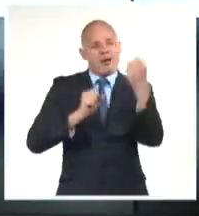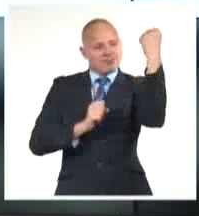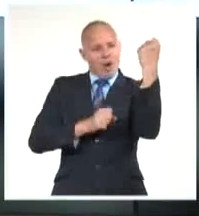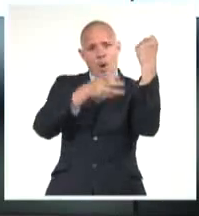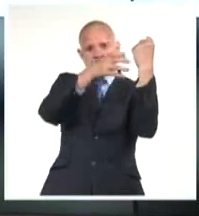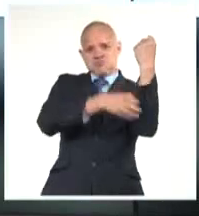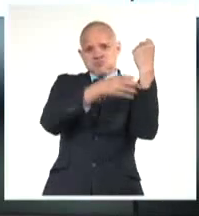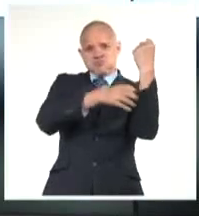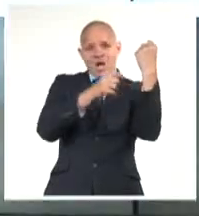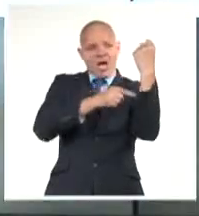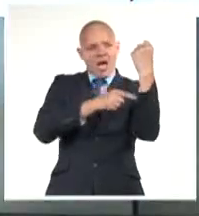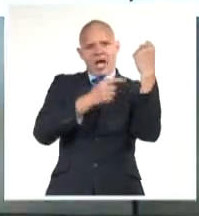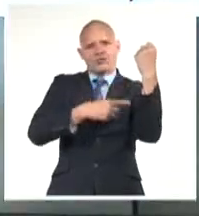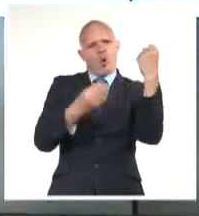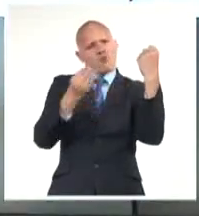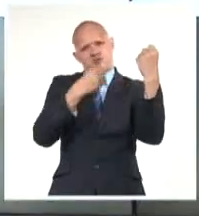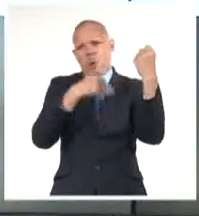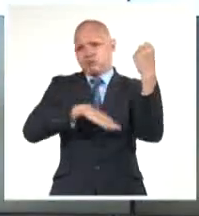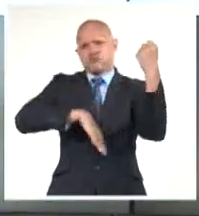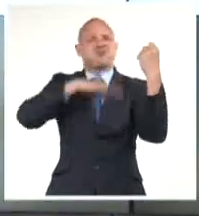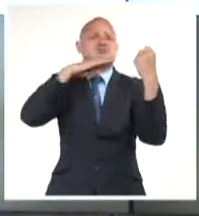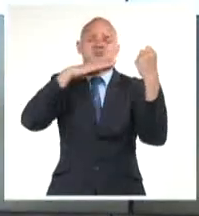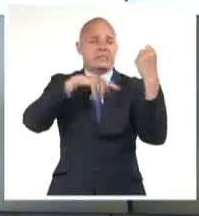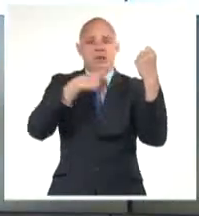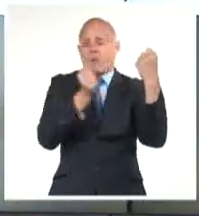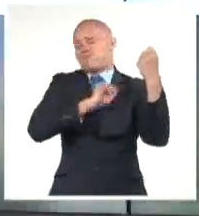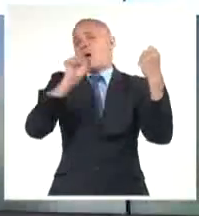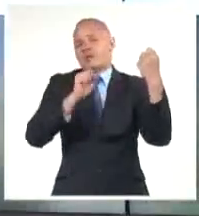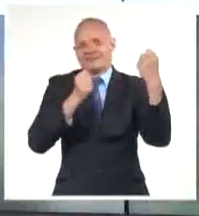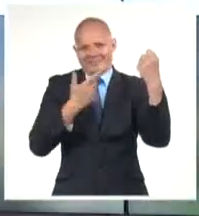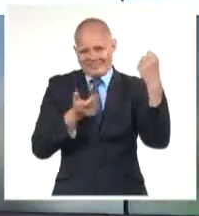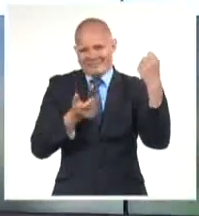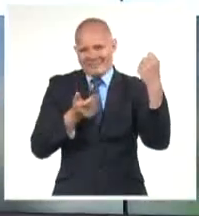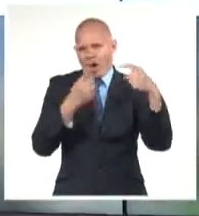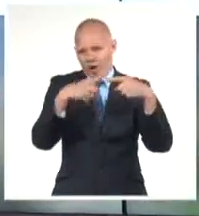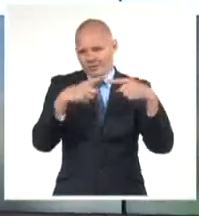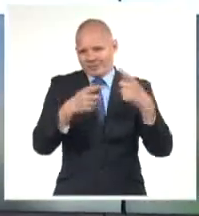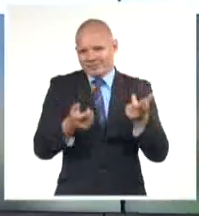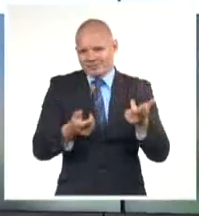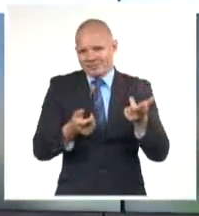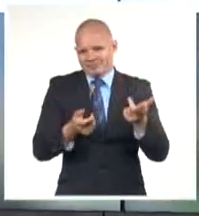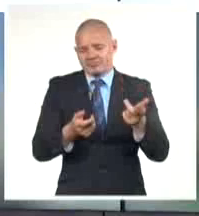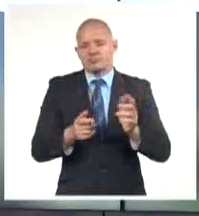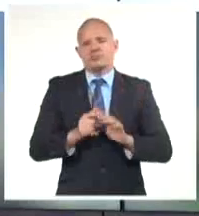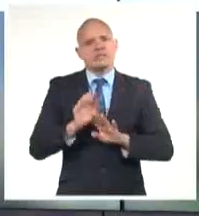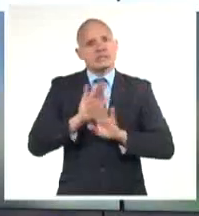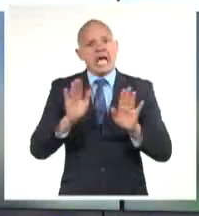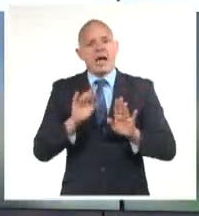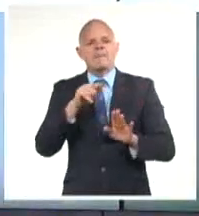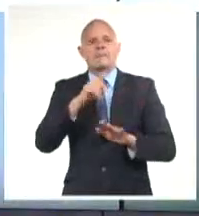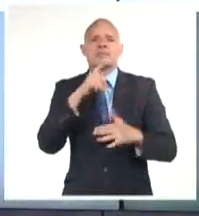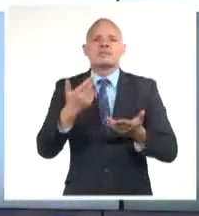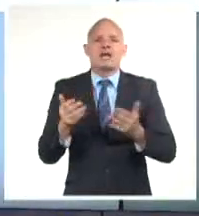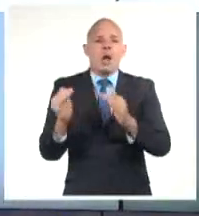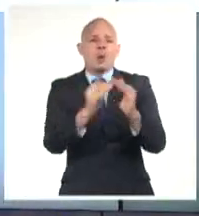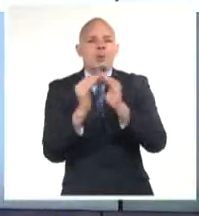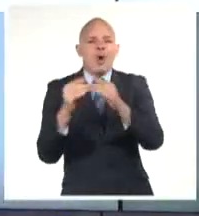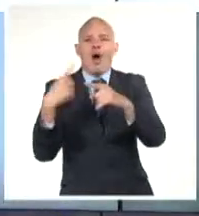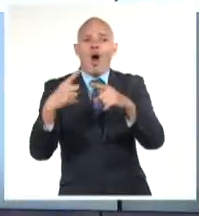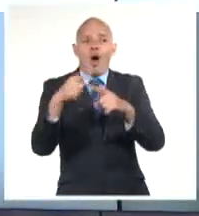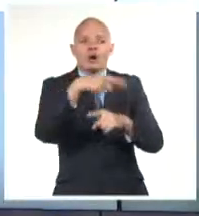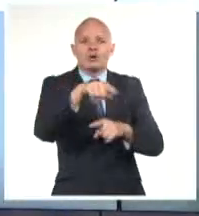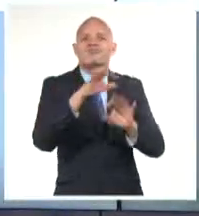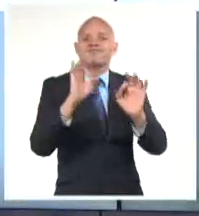Había capacidad de generación térmica. Sin embargo, dado el aumento del consumo en el sector residencial, los transformadores